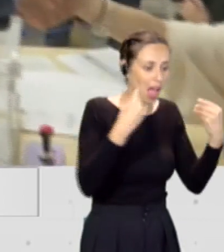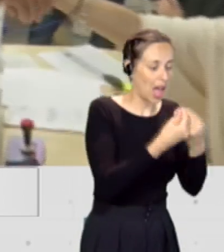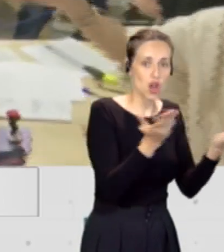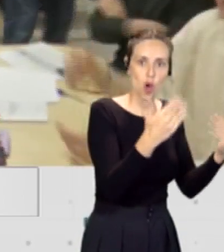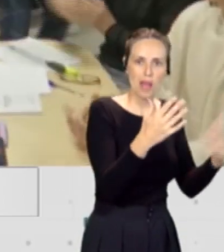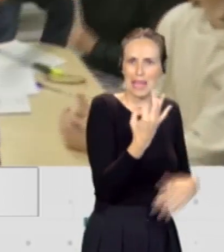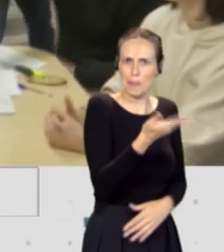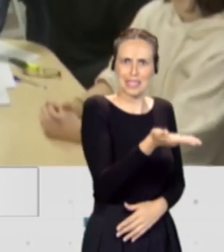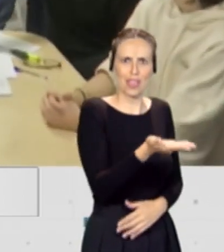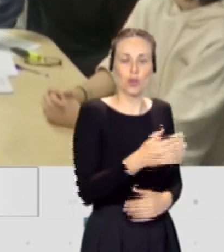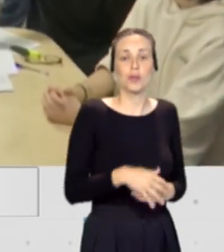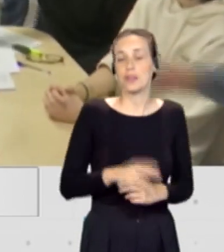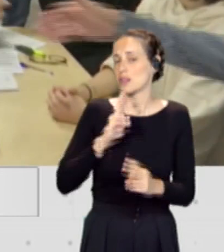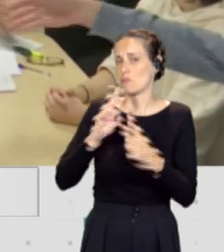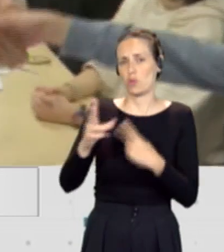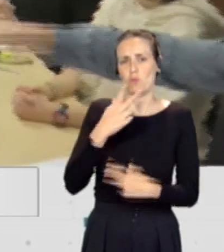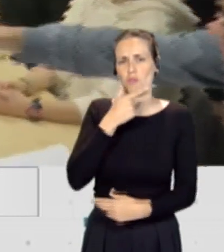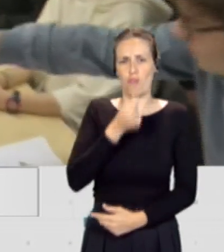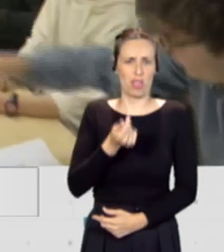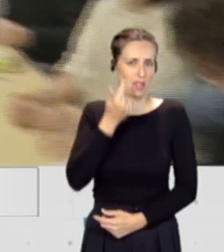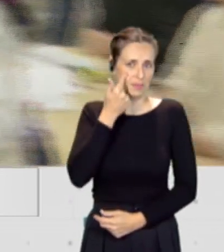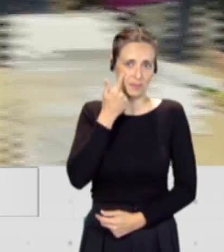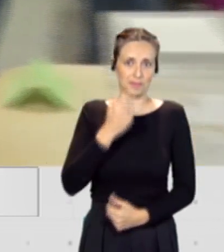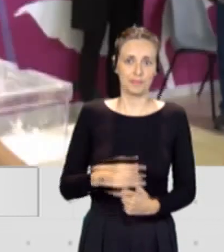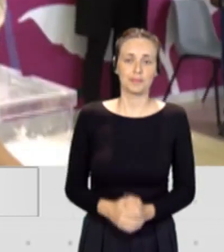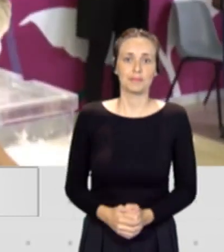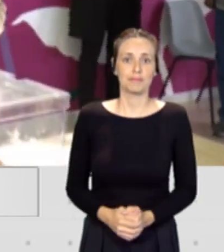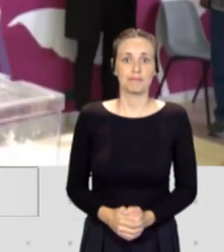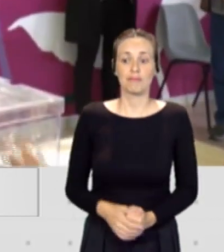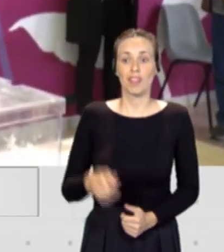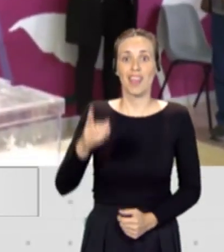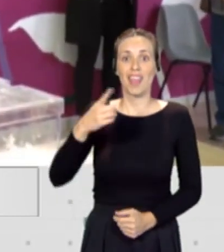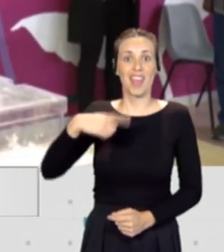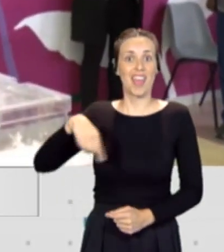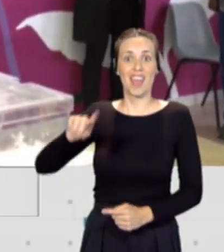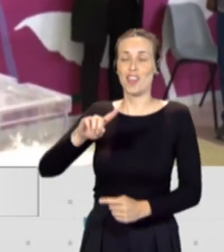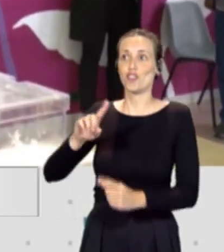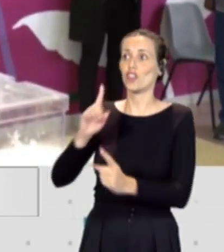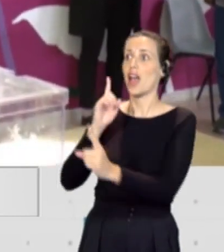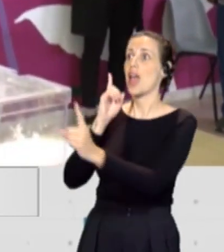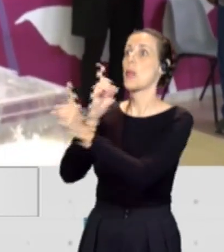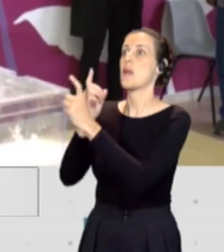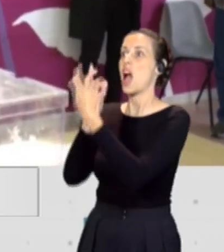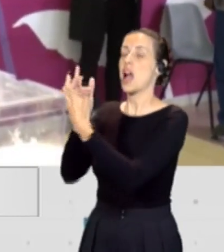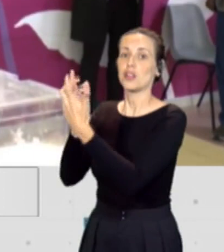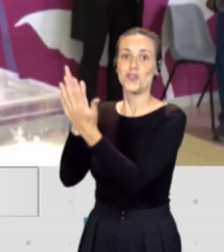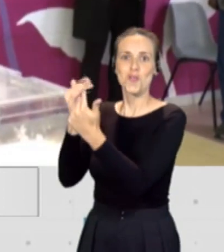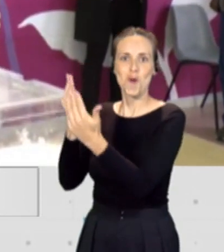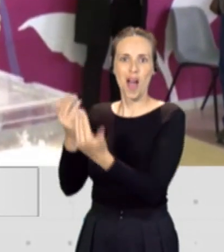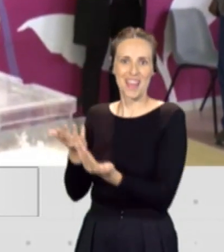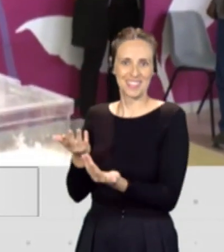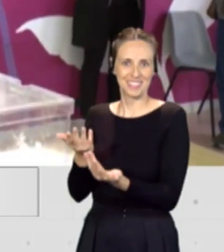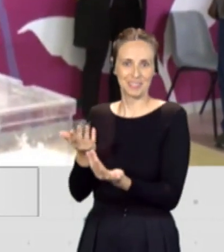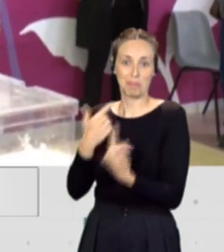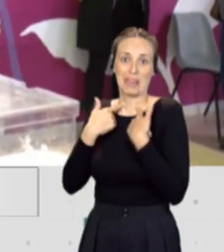Pues la respuesta es muy fácil y es una frase, Antonio. Han perdido al enemigo contra quien luchar. En políticas importantes dicen que buscar un